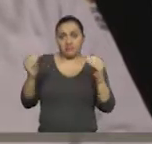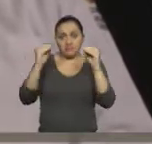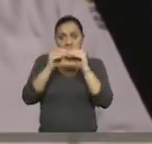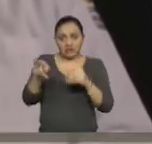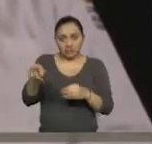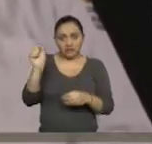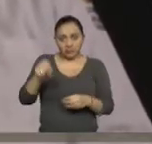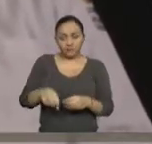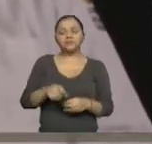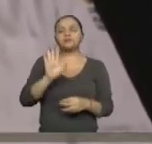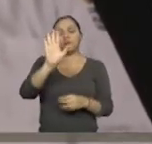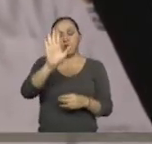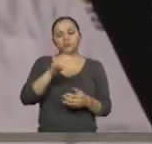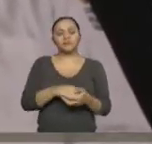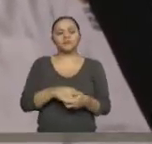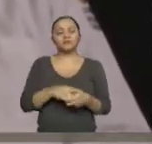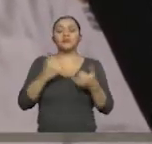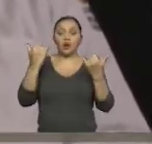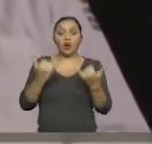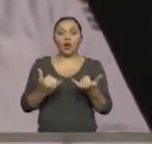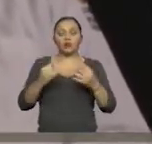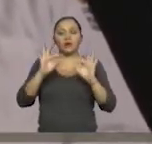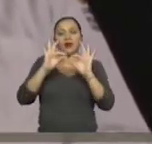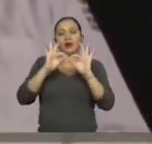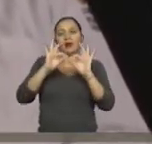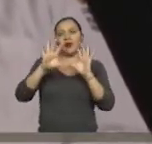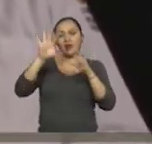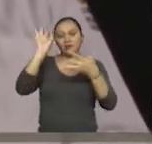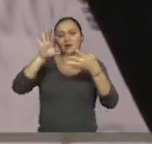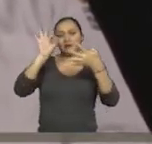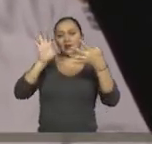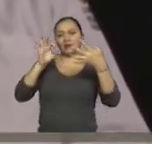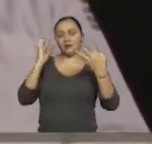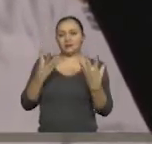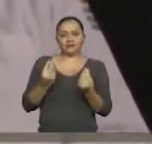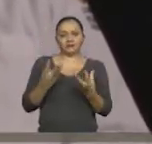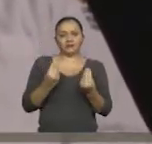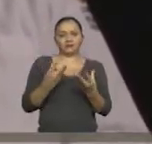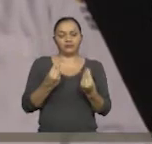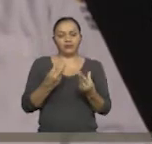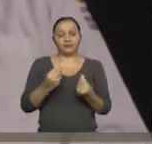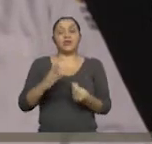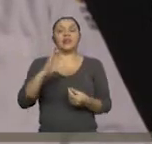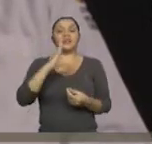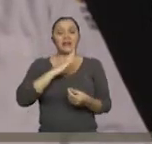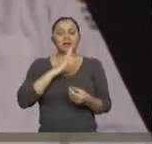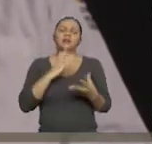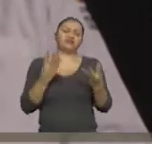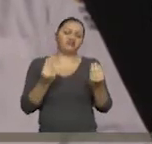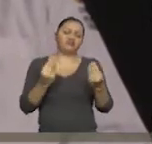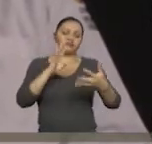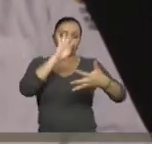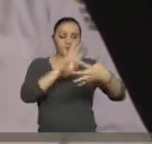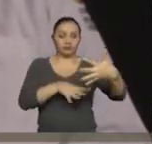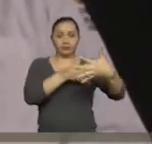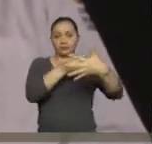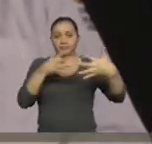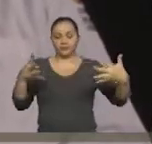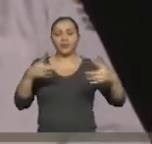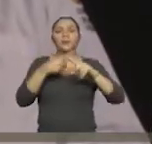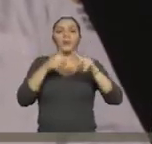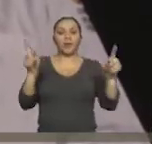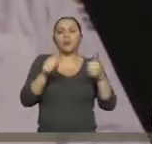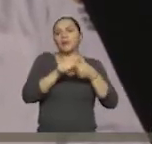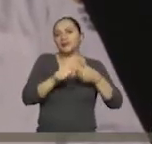hoy en día tenemos bastantes alternativas y técnicas realmente para nosotros poder valorar esta situación. Claro que es un poco más